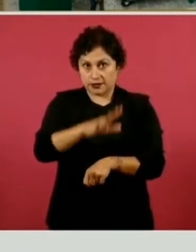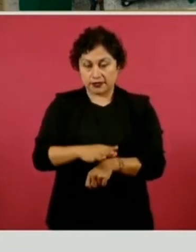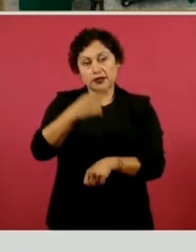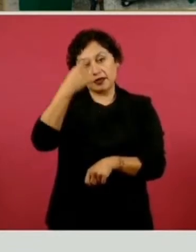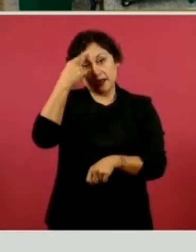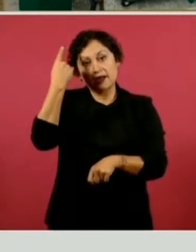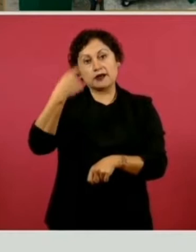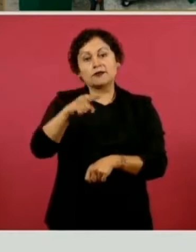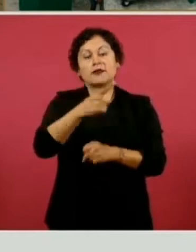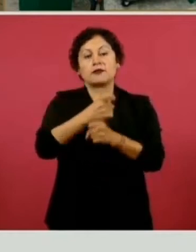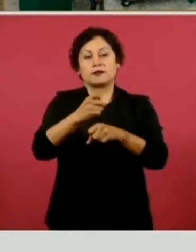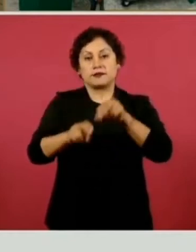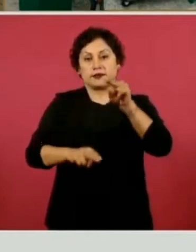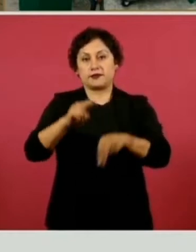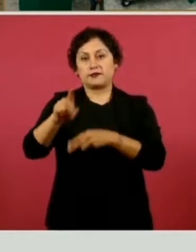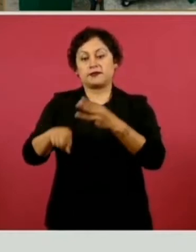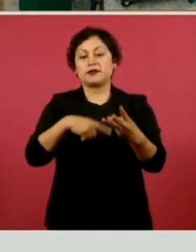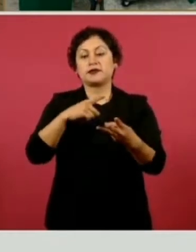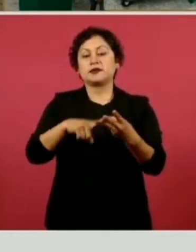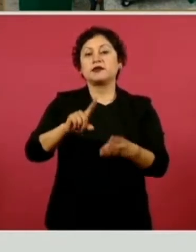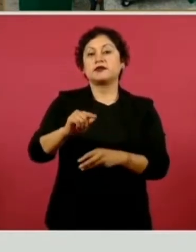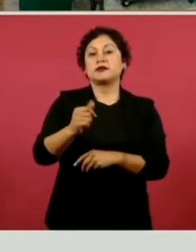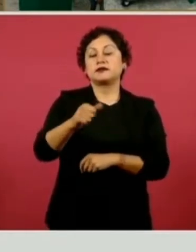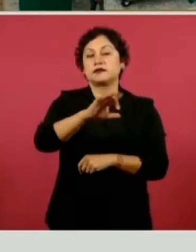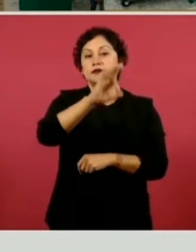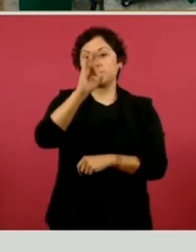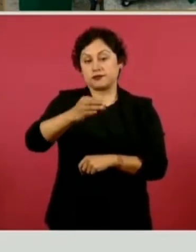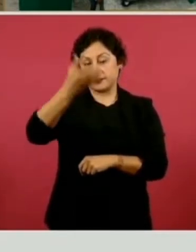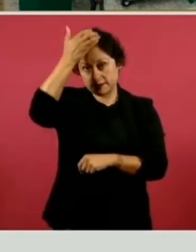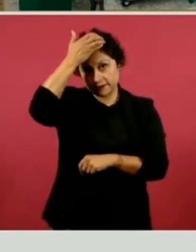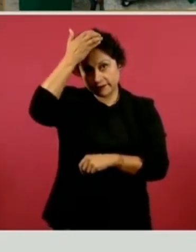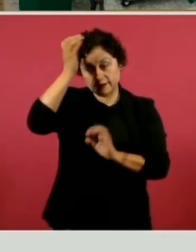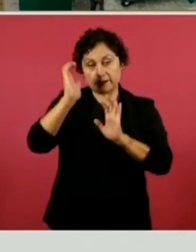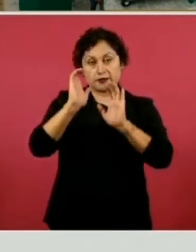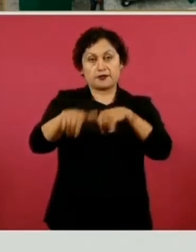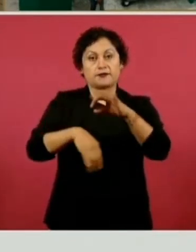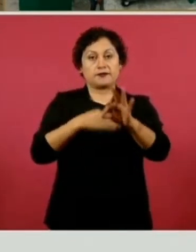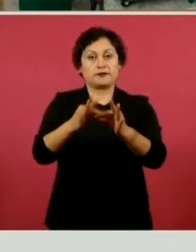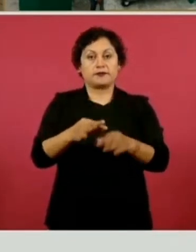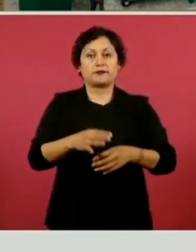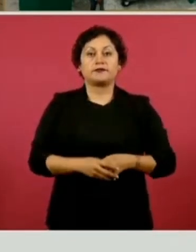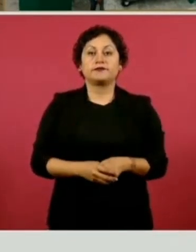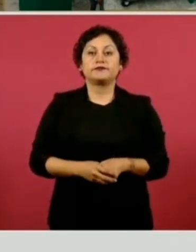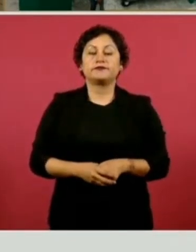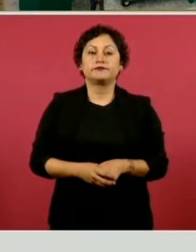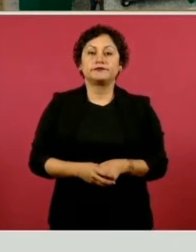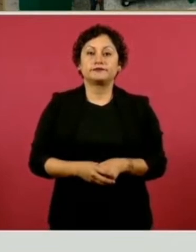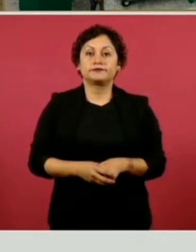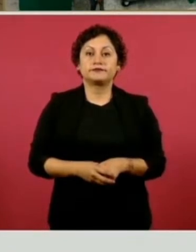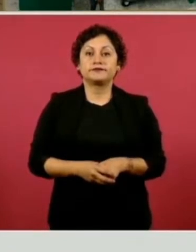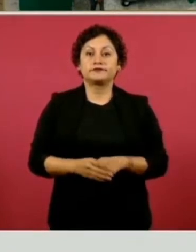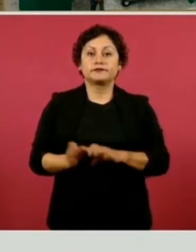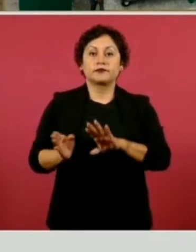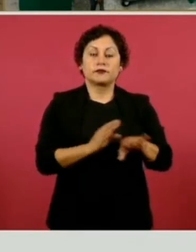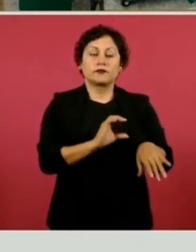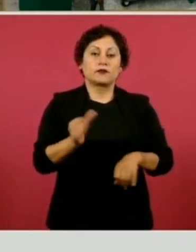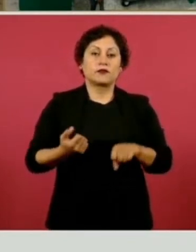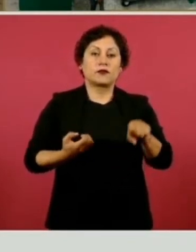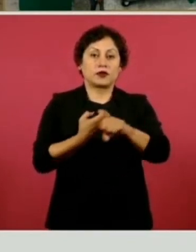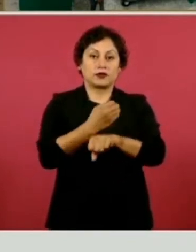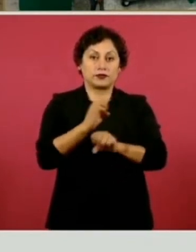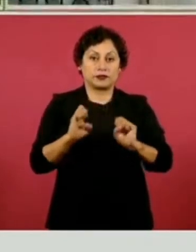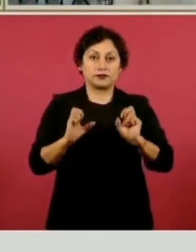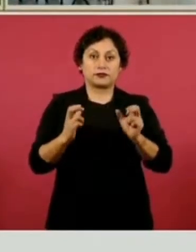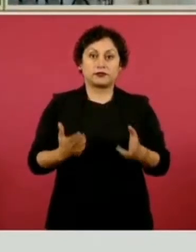primer nivel y 76 por ciento en el caso de enfermería. En el caso de Chiapas, también una